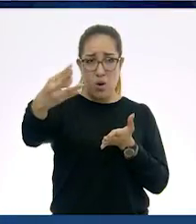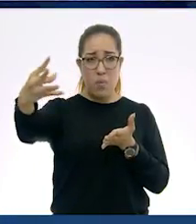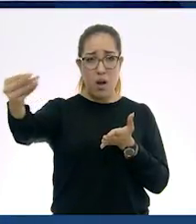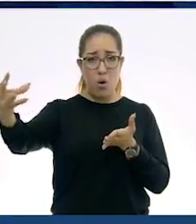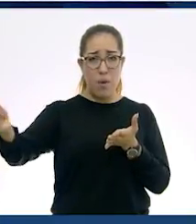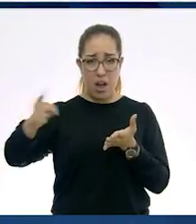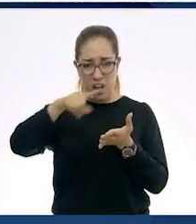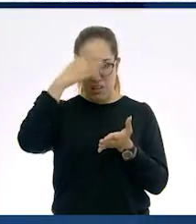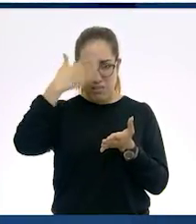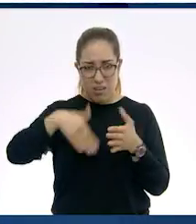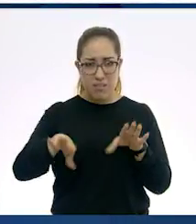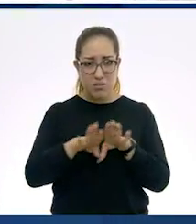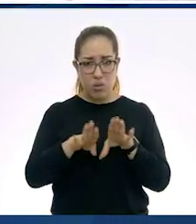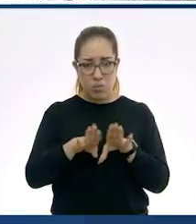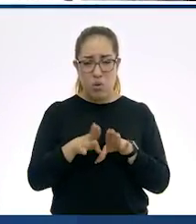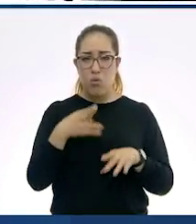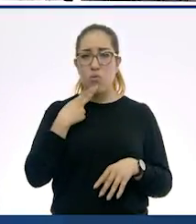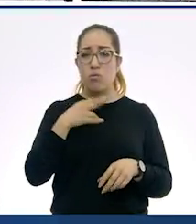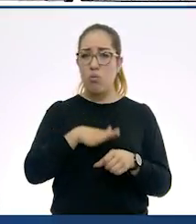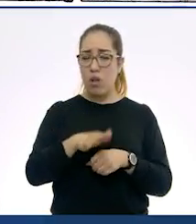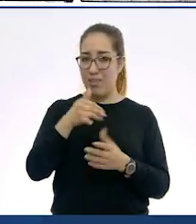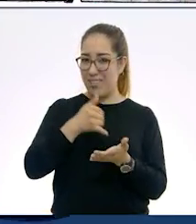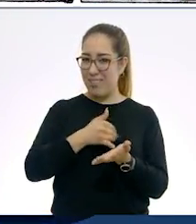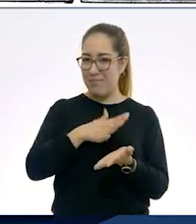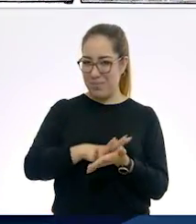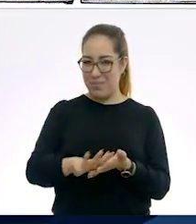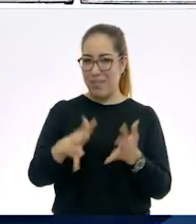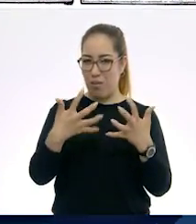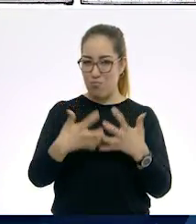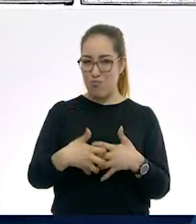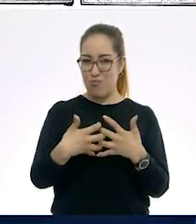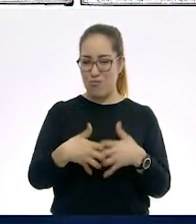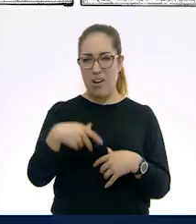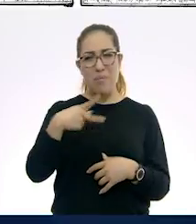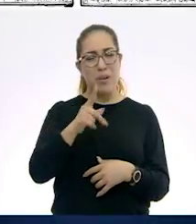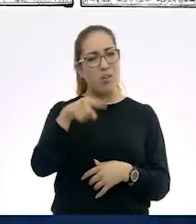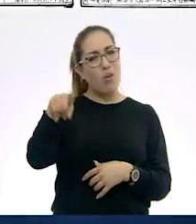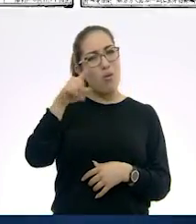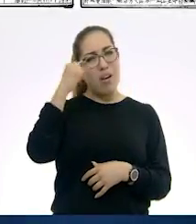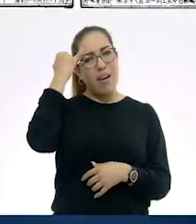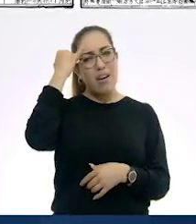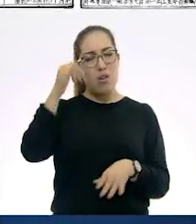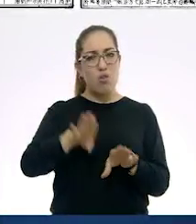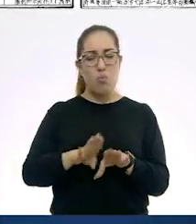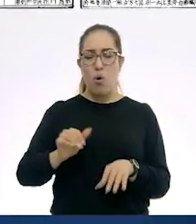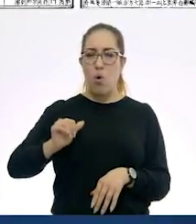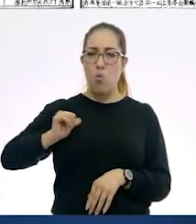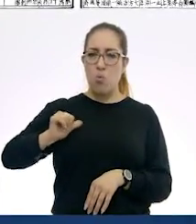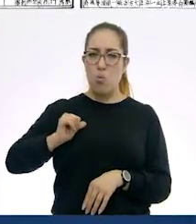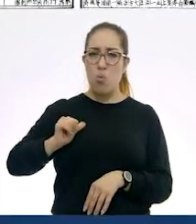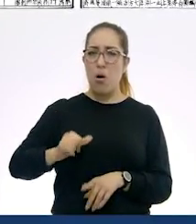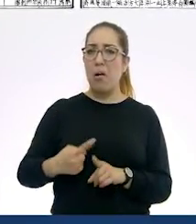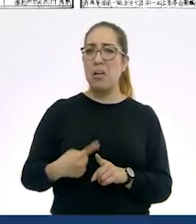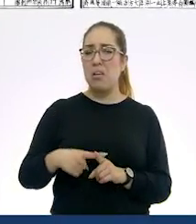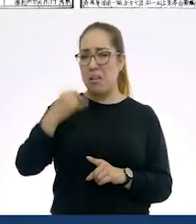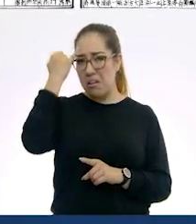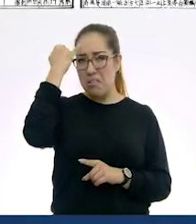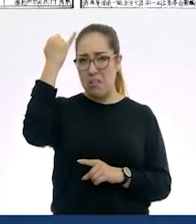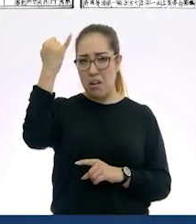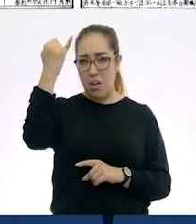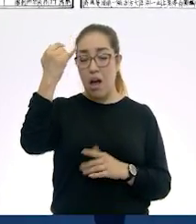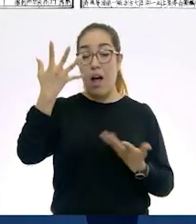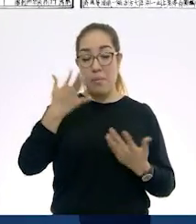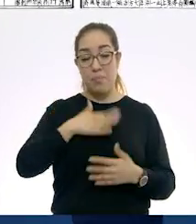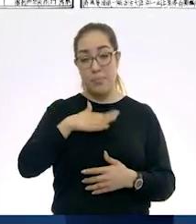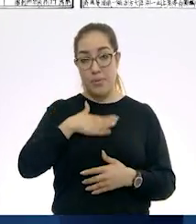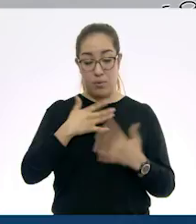queramos? Por medio de la imprenta, ¿cierto? Pero ¿se imaginaron ustedes cómo se originó esto? La